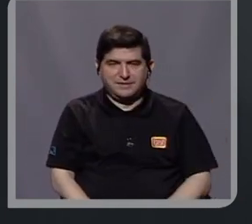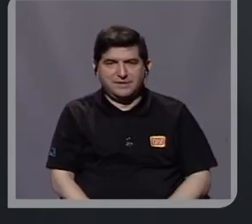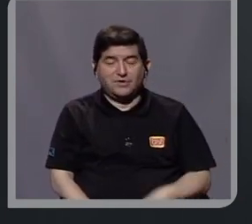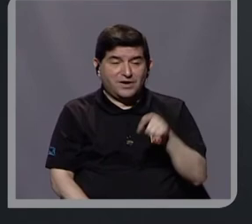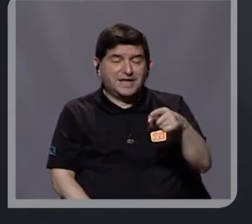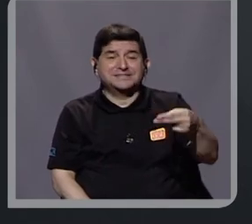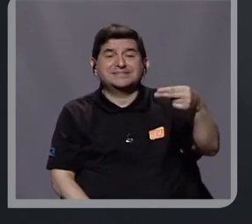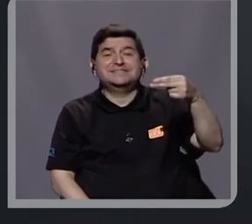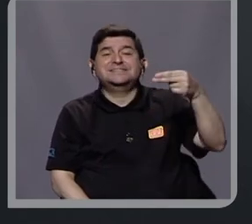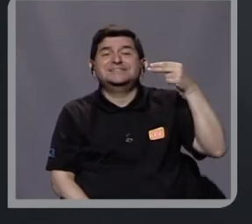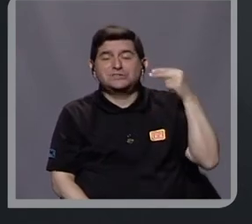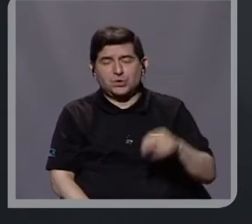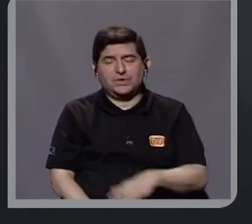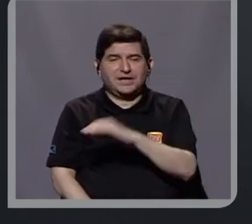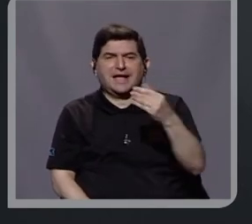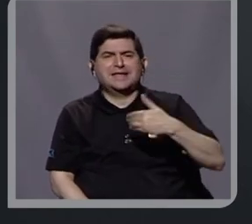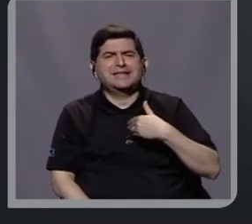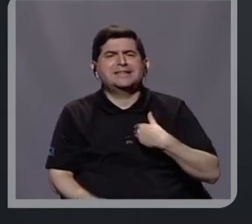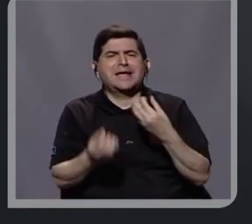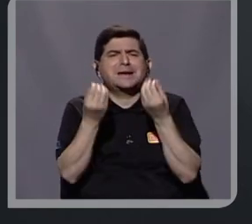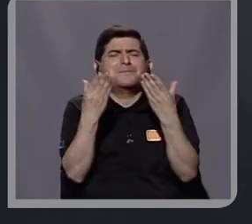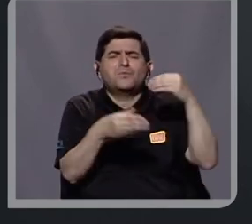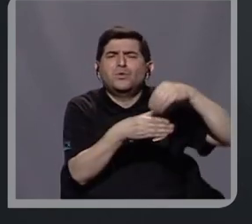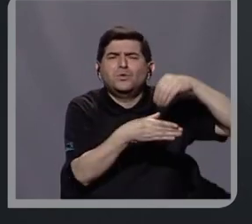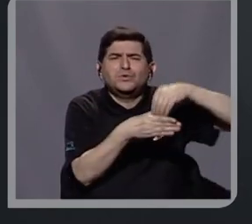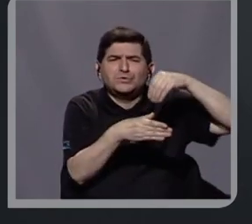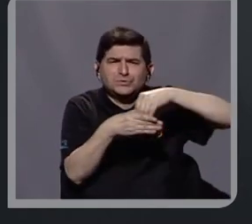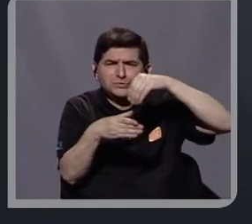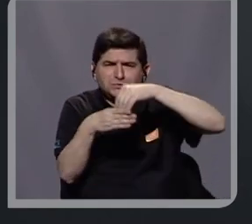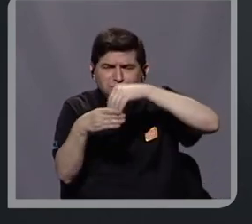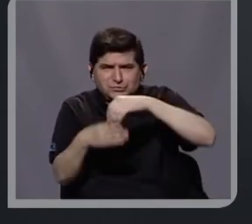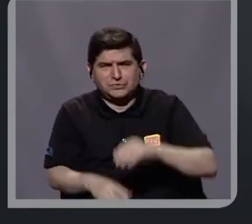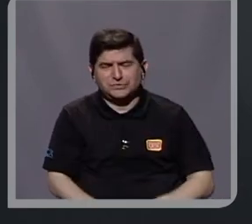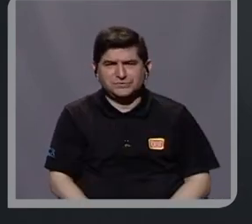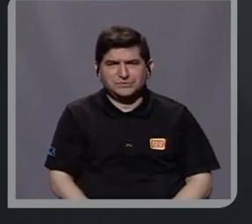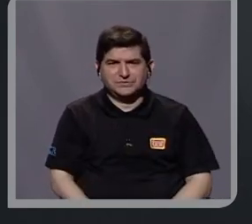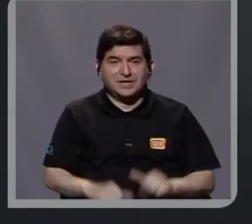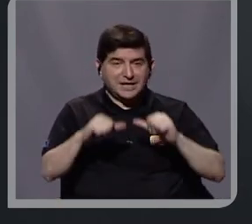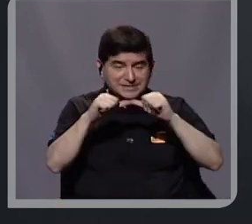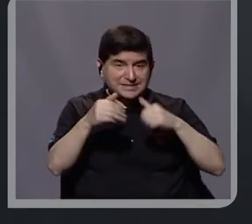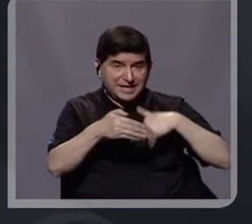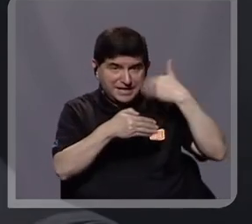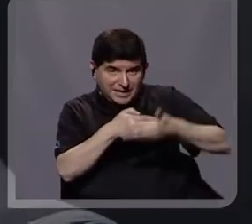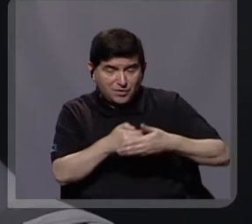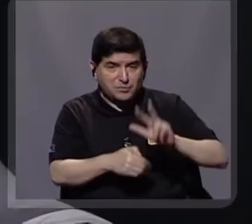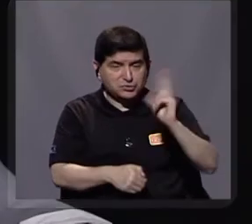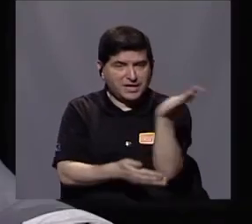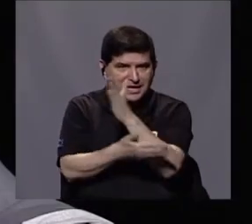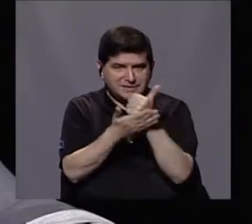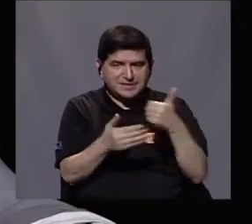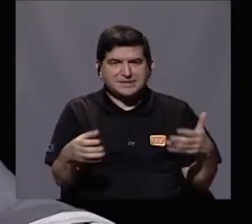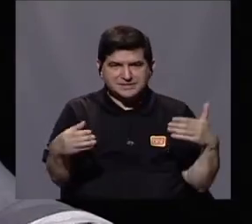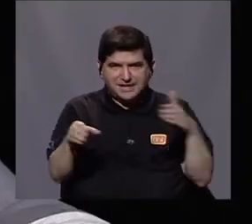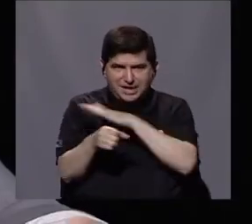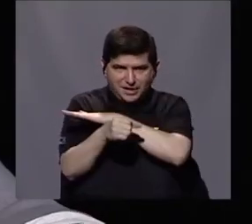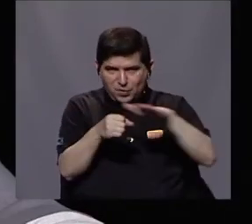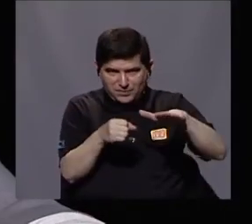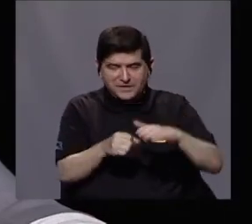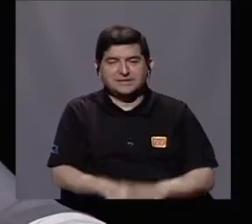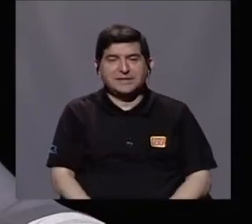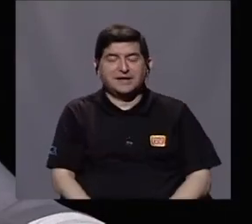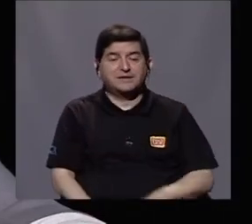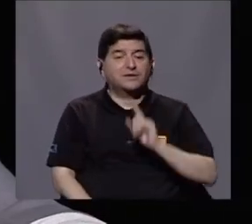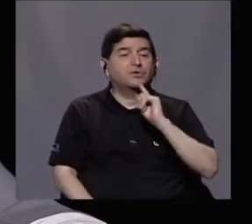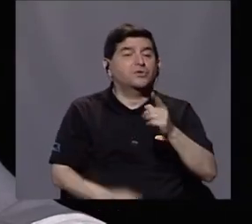histórica y que tiene muchos componentes. Vamos a seguir completándolo en el tercer bloque. Me quiero quedar con esto que